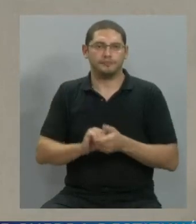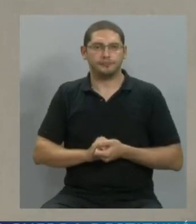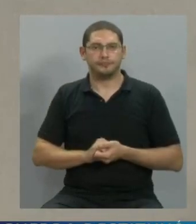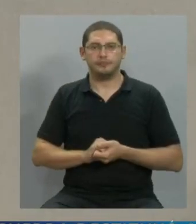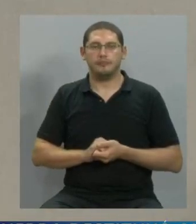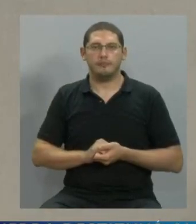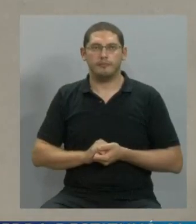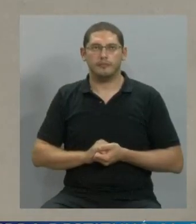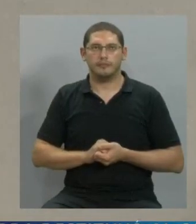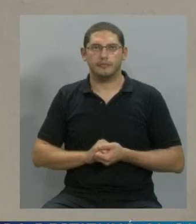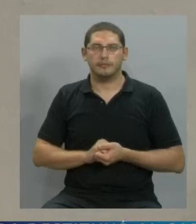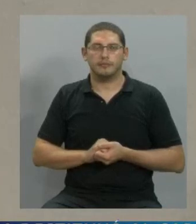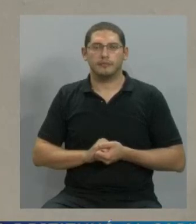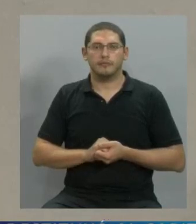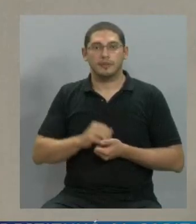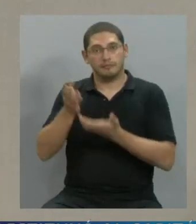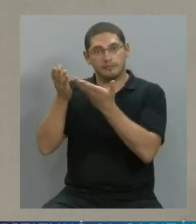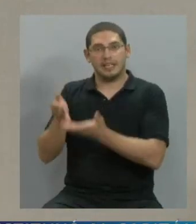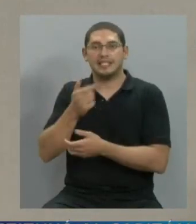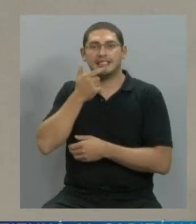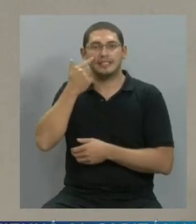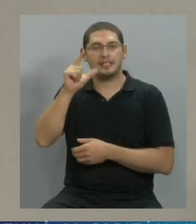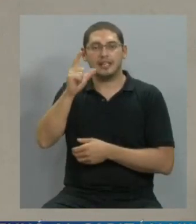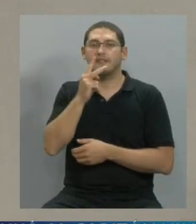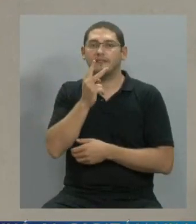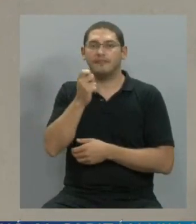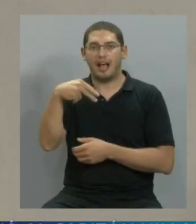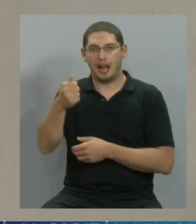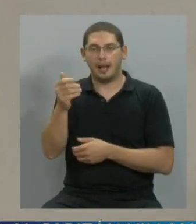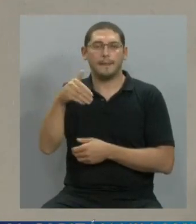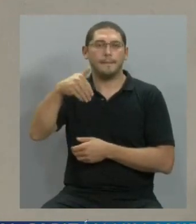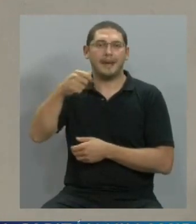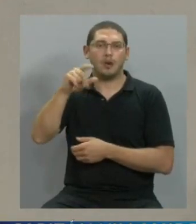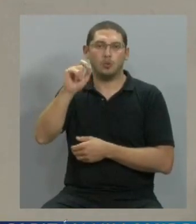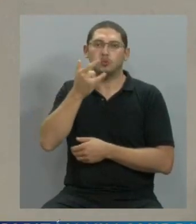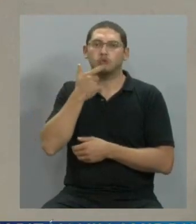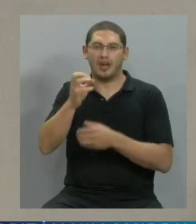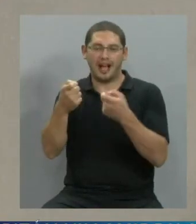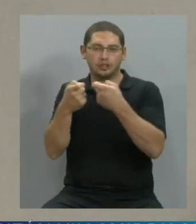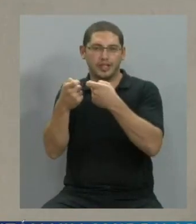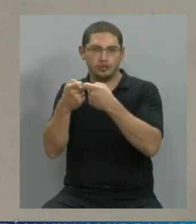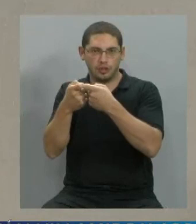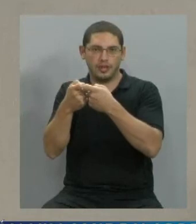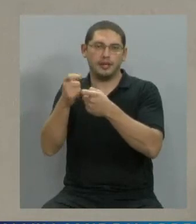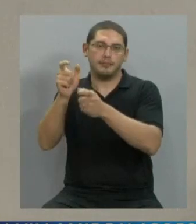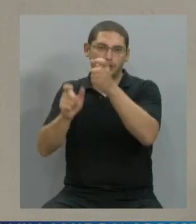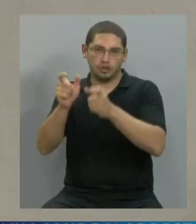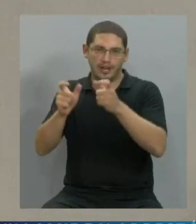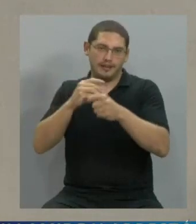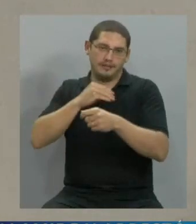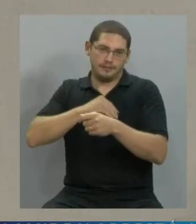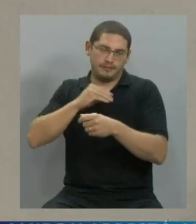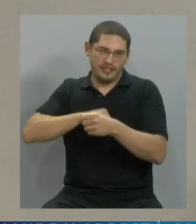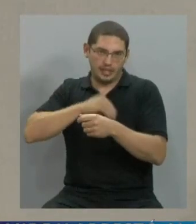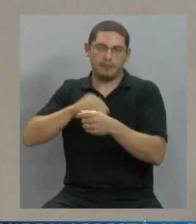luego. Bueno, ahí veíamos a Silvana Mancuso que es la presidenta de la Asociación Civil Familiares y Víctimas de Mala Praxis Argentina.